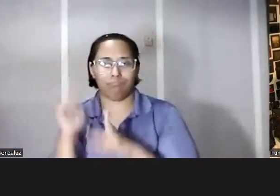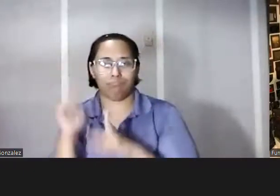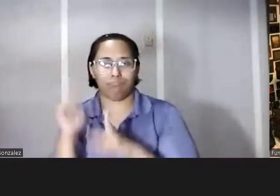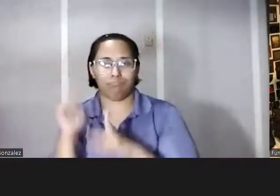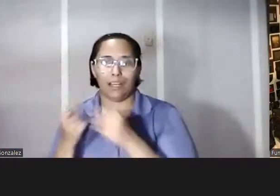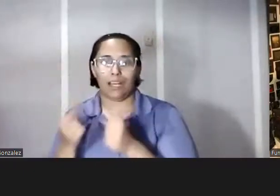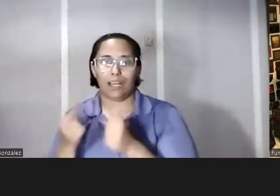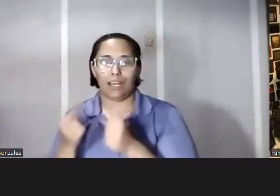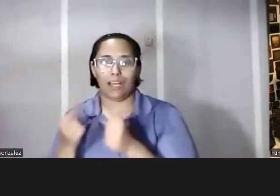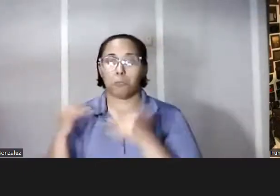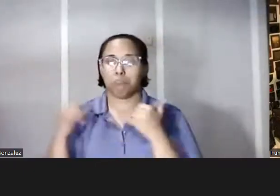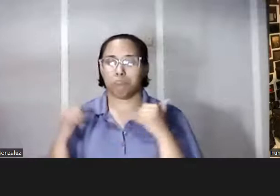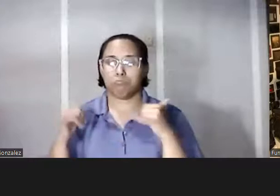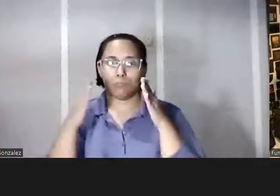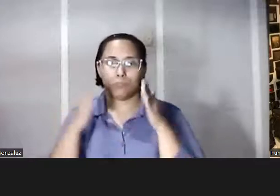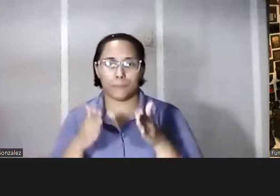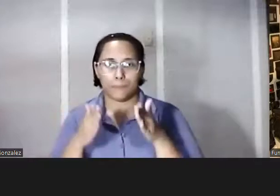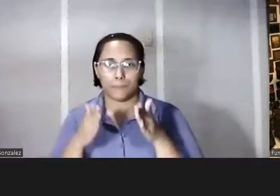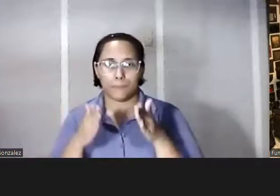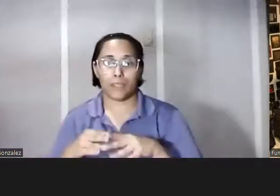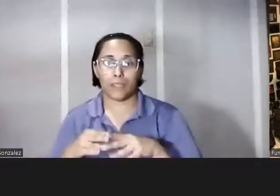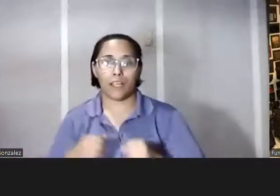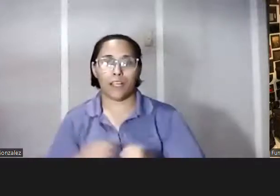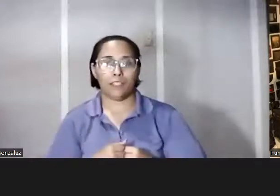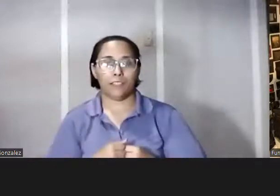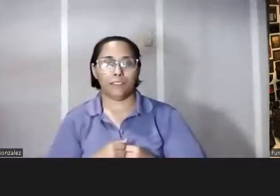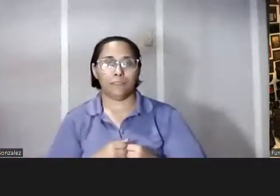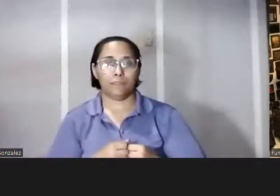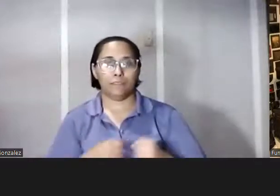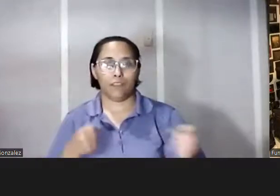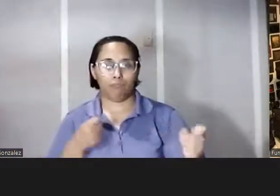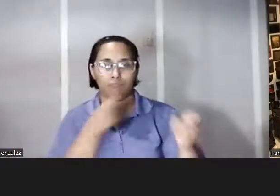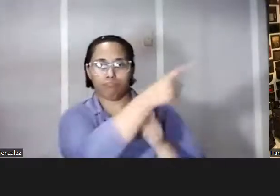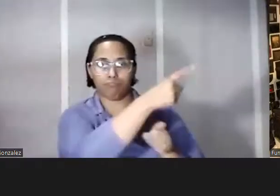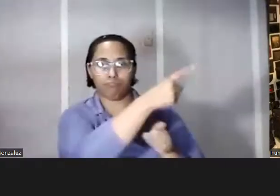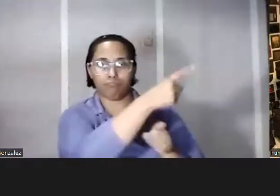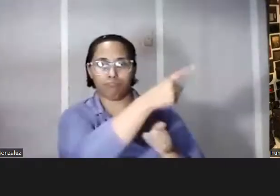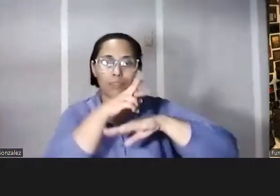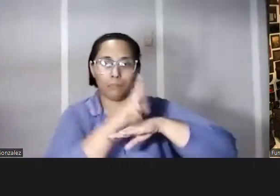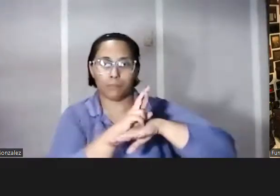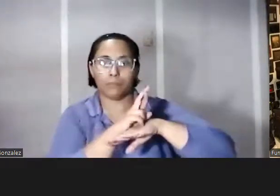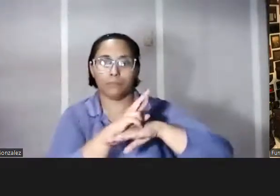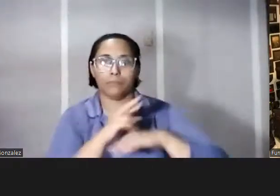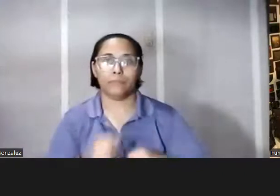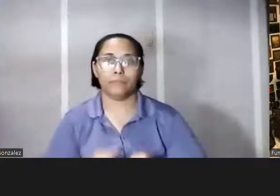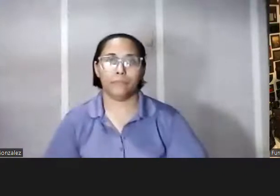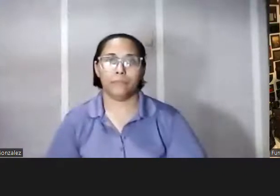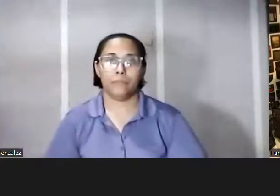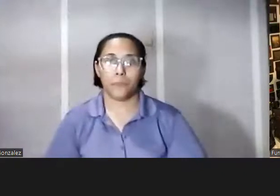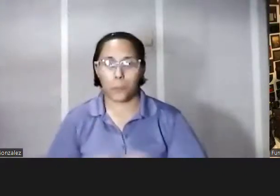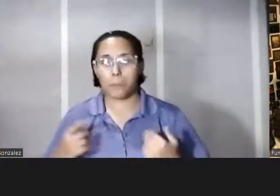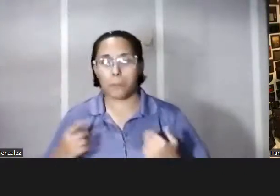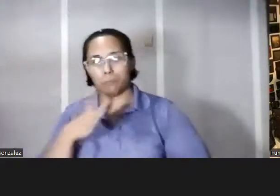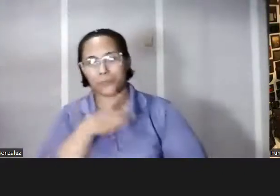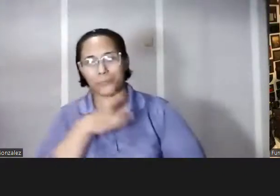y del impacto que generaron en Puerto Rico y eché verdad me hubiera gustado